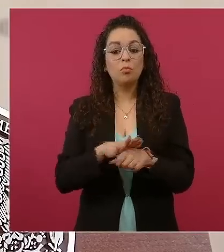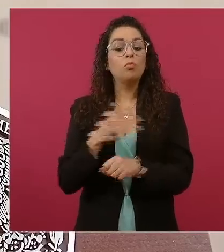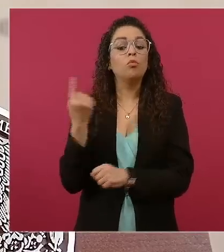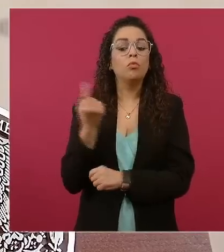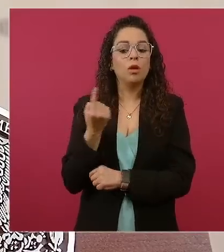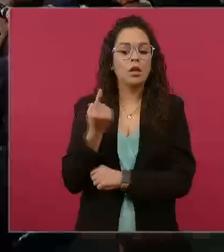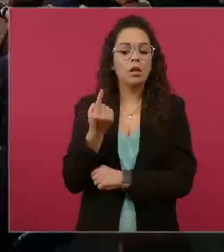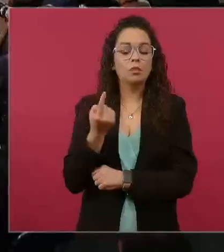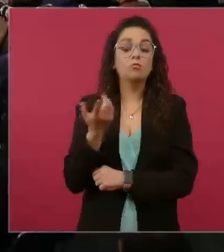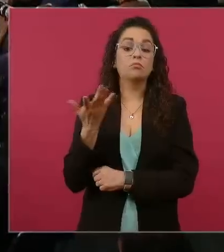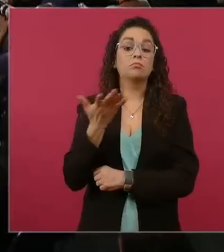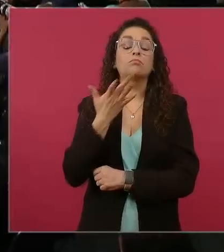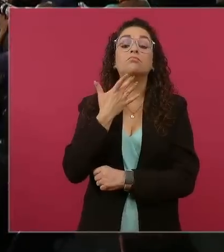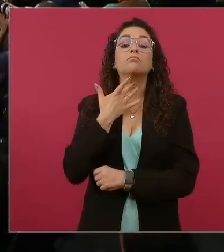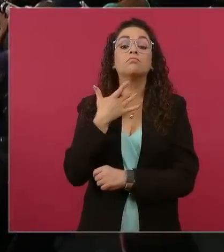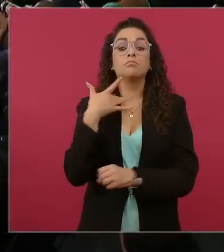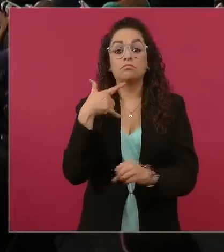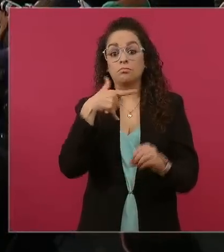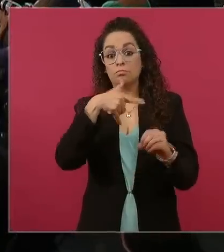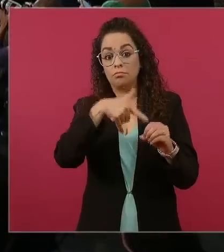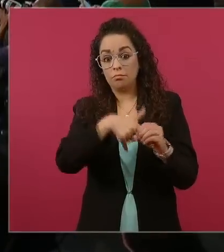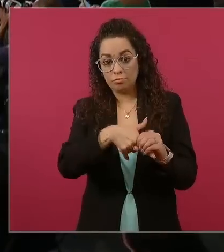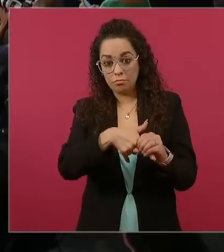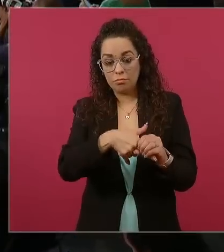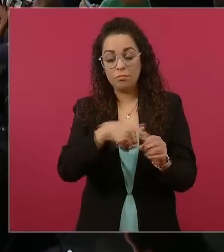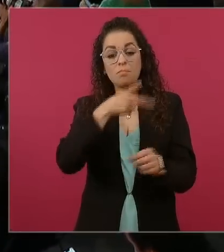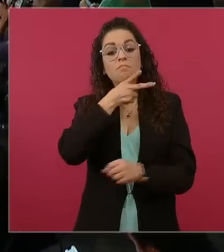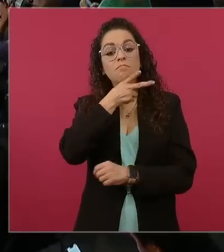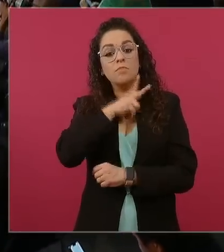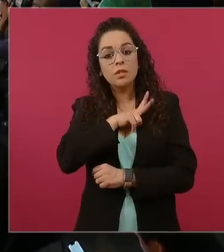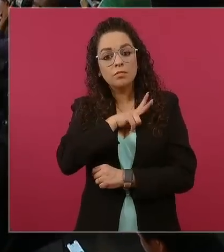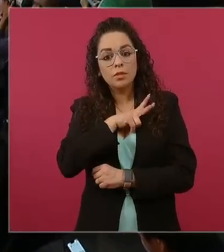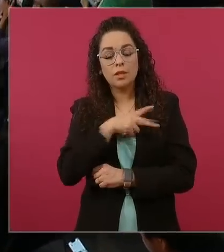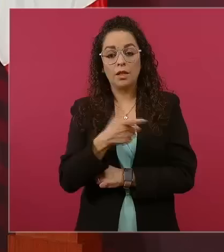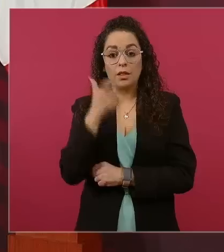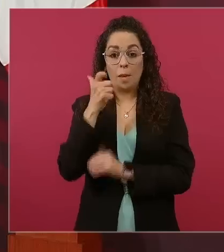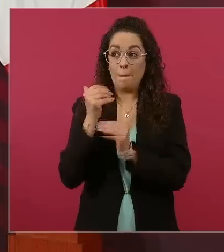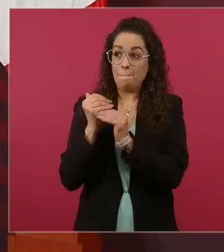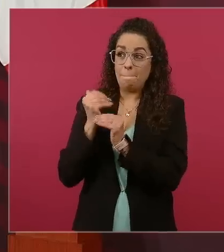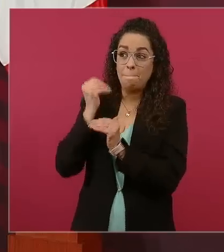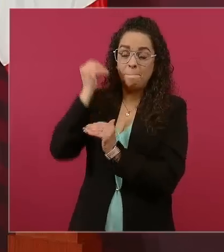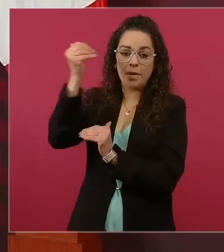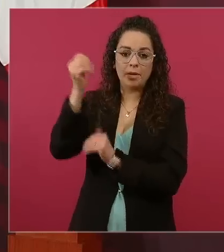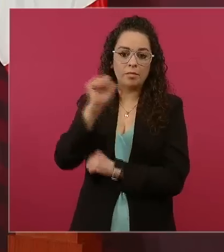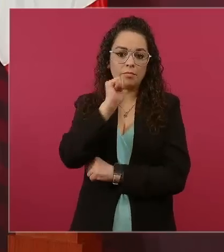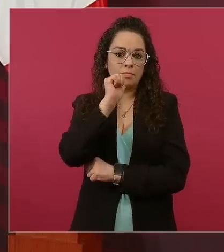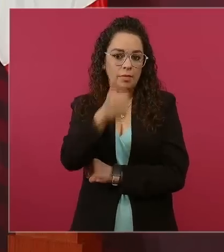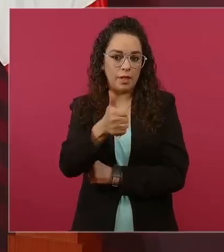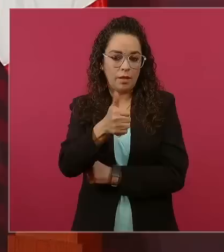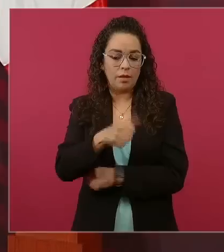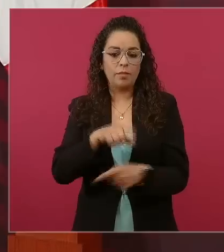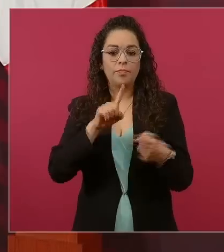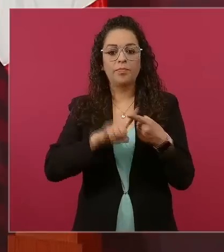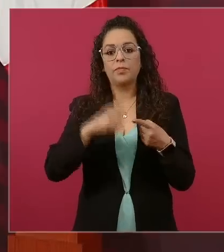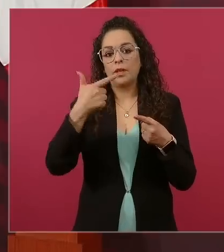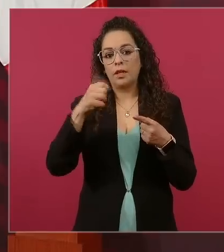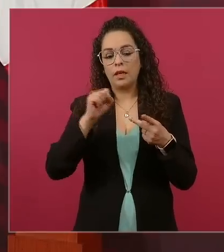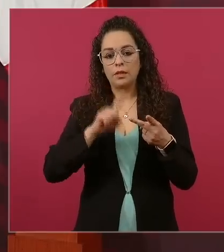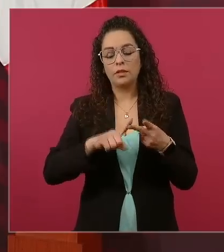de los combustibles, no aumentó el precio de las gasolinas, del diésel, del gas, de la luz.